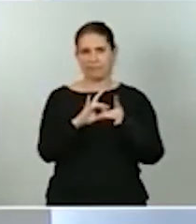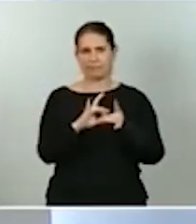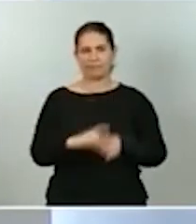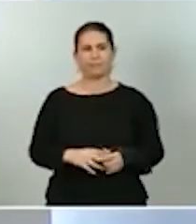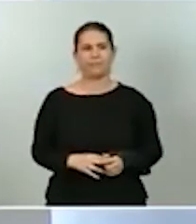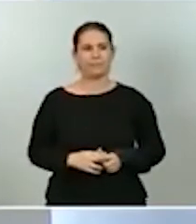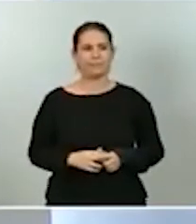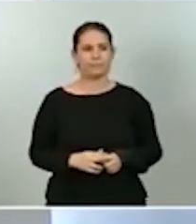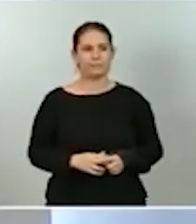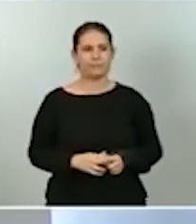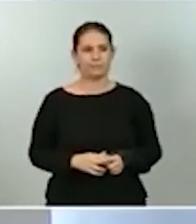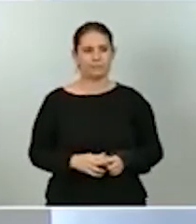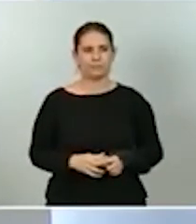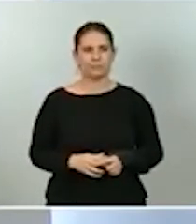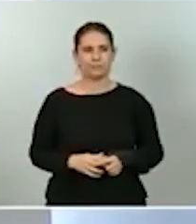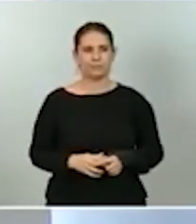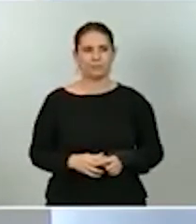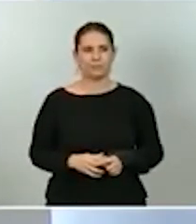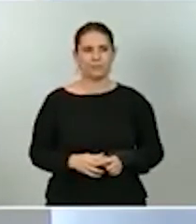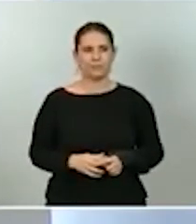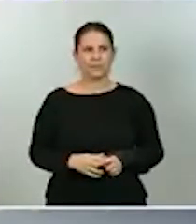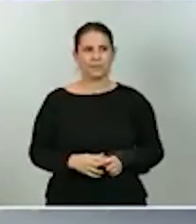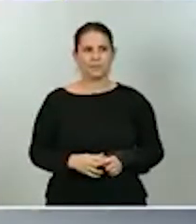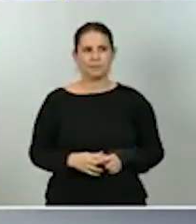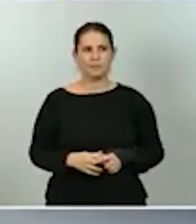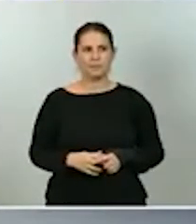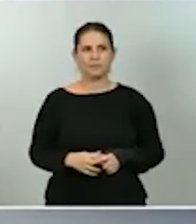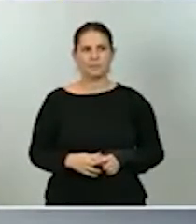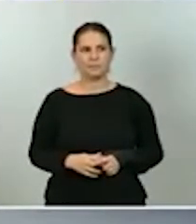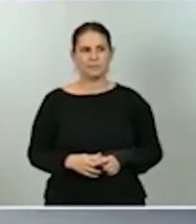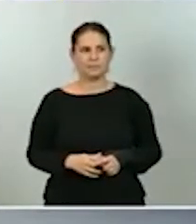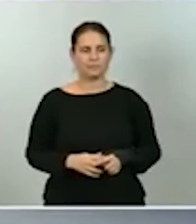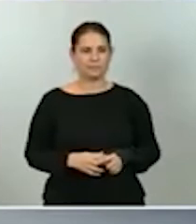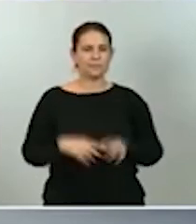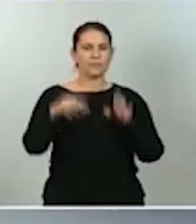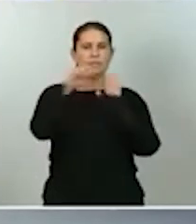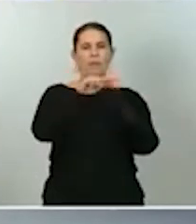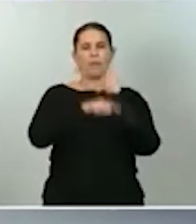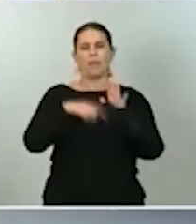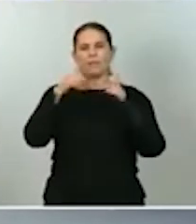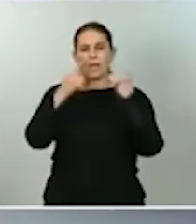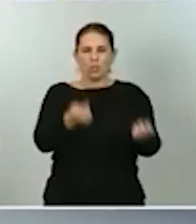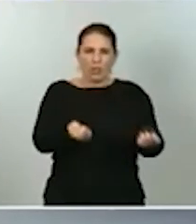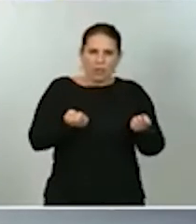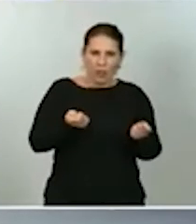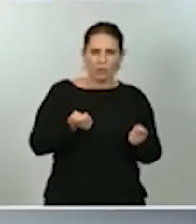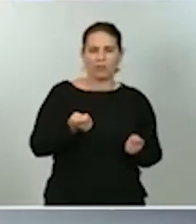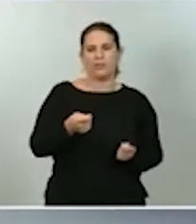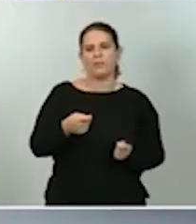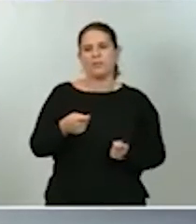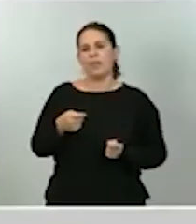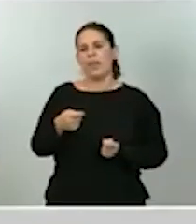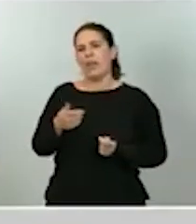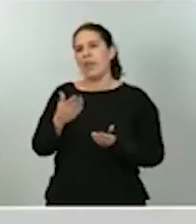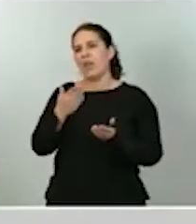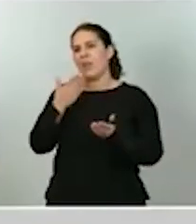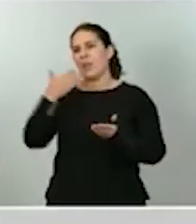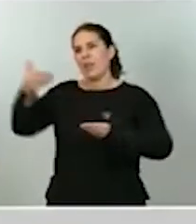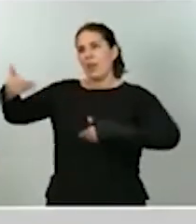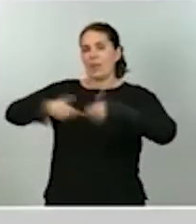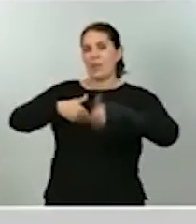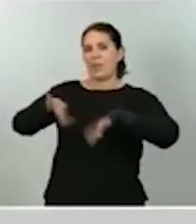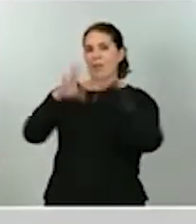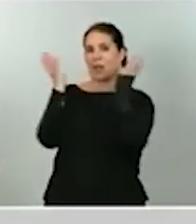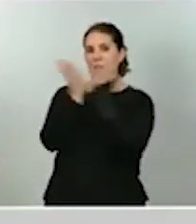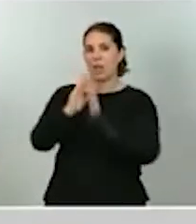Como resultado de las intensas medidas de contención y de la caída de la demanda internacional durante el segundo trimestre